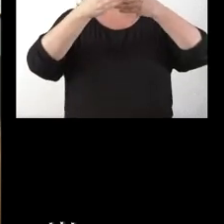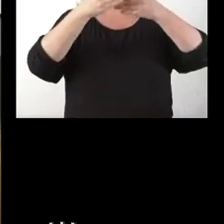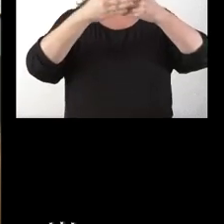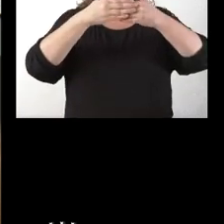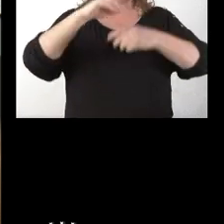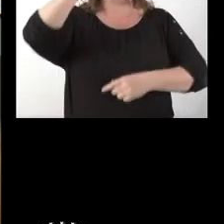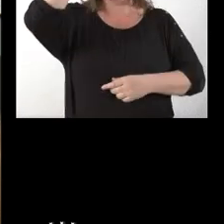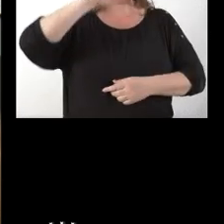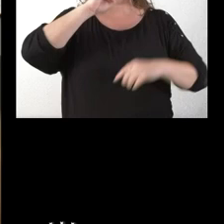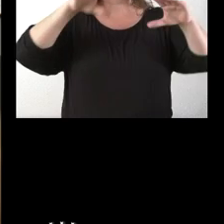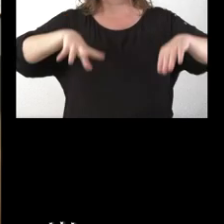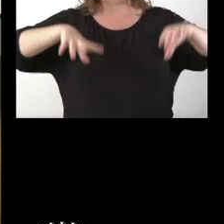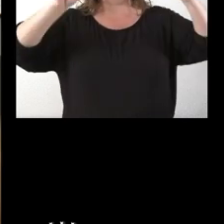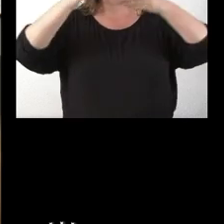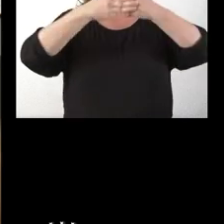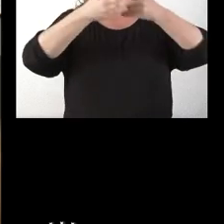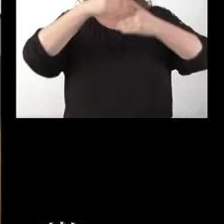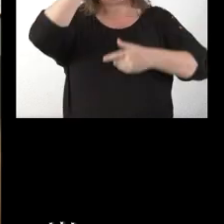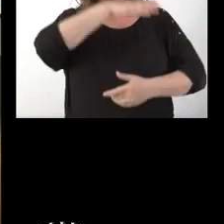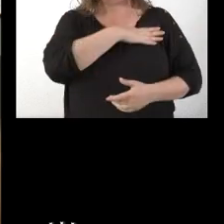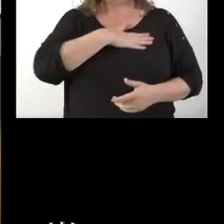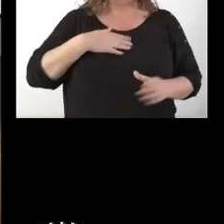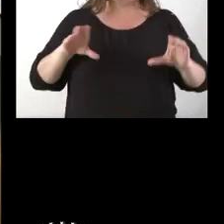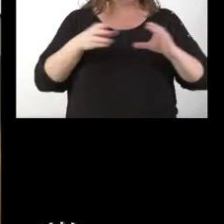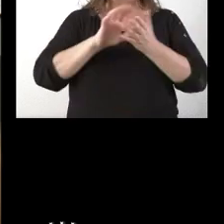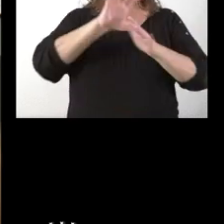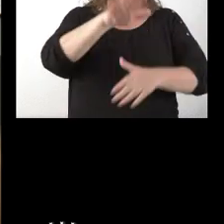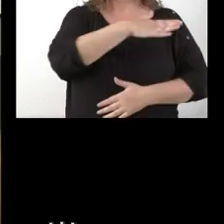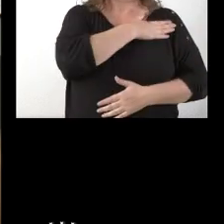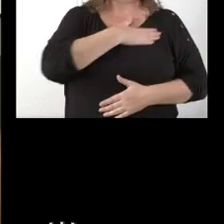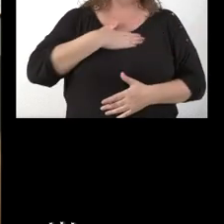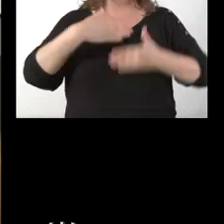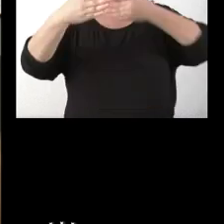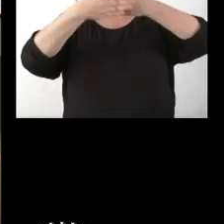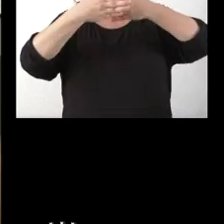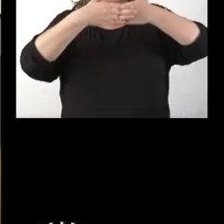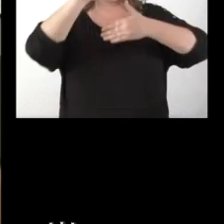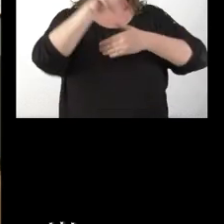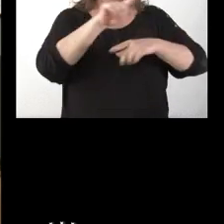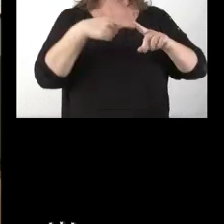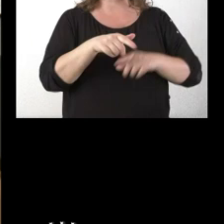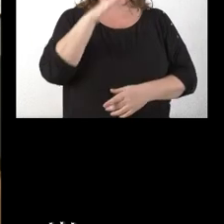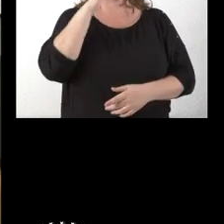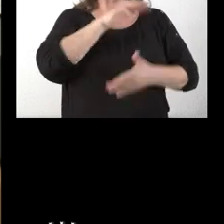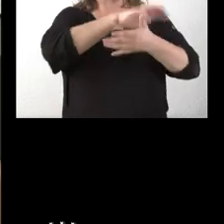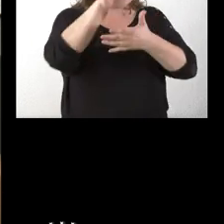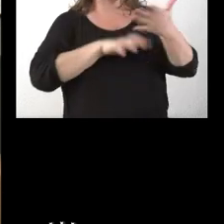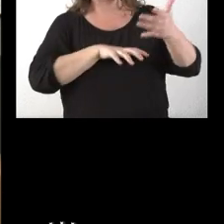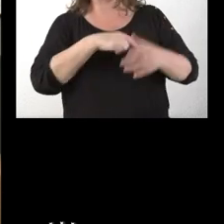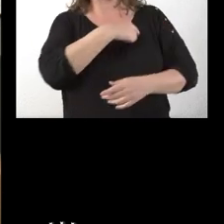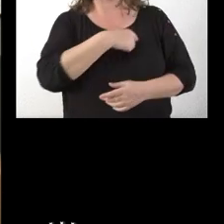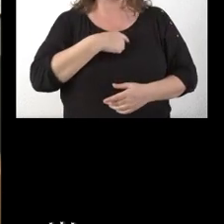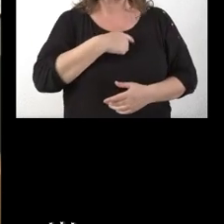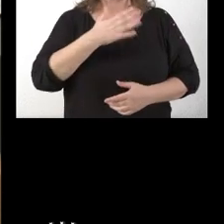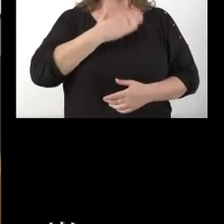Burgos. No sé si la voluntad de la Junta sigue siendo instalarlas y qué pasa también con el informe ese de la Comisión de Patrimonio, que